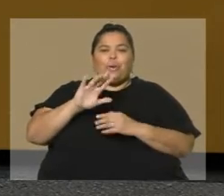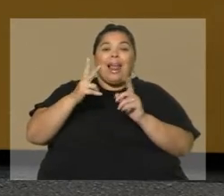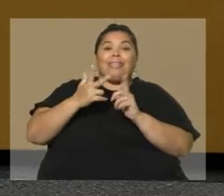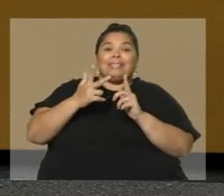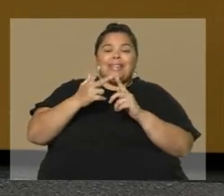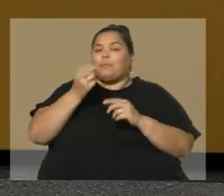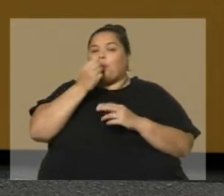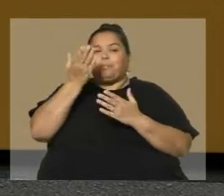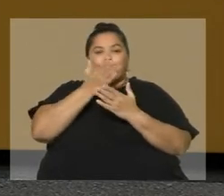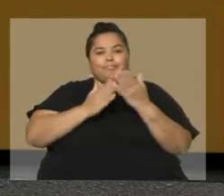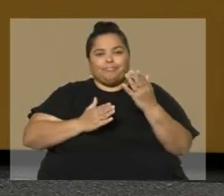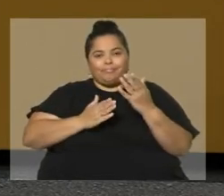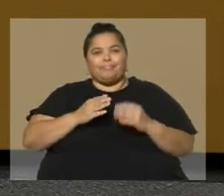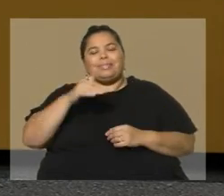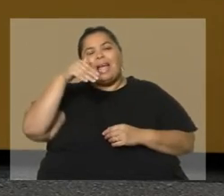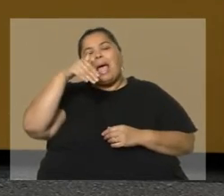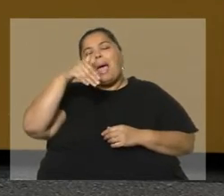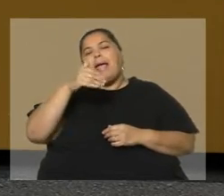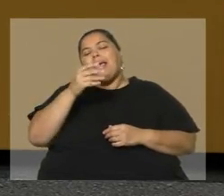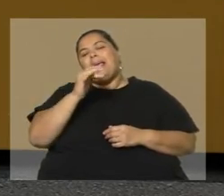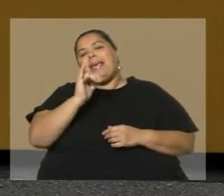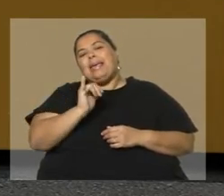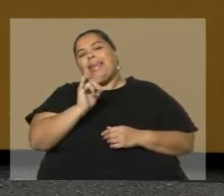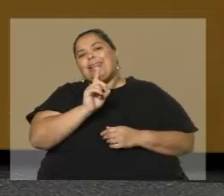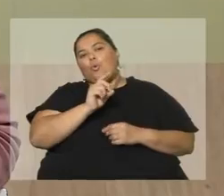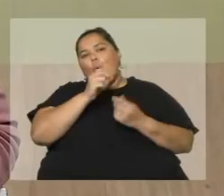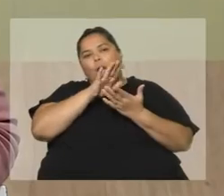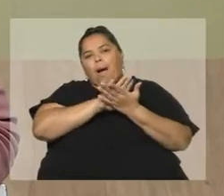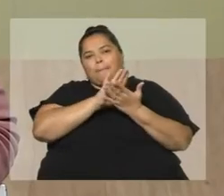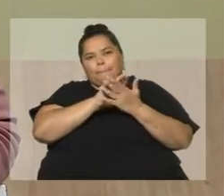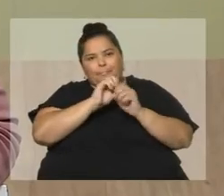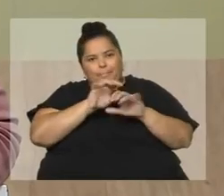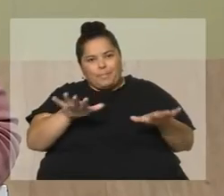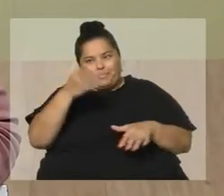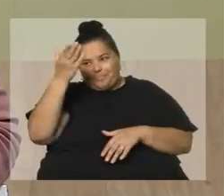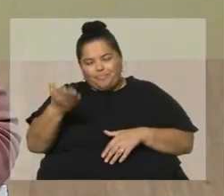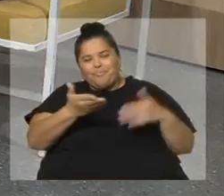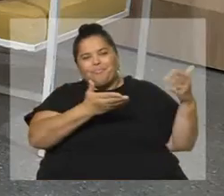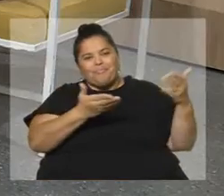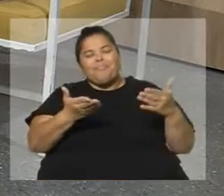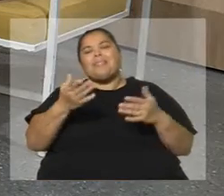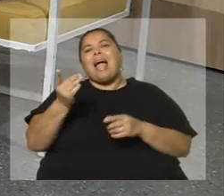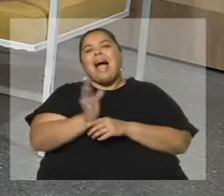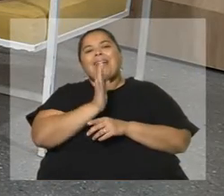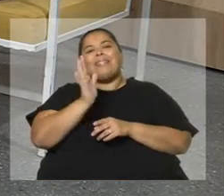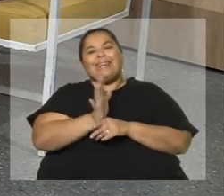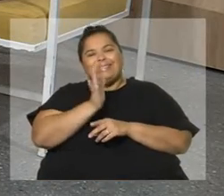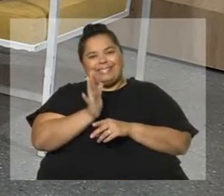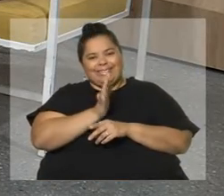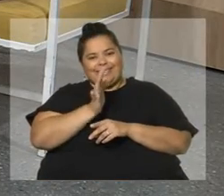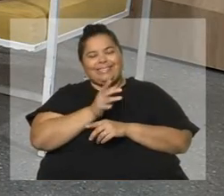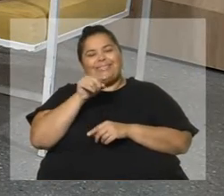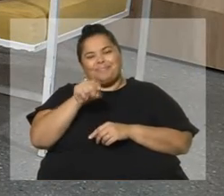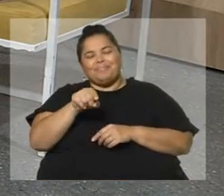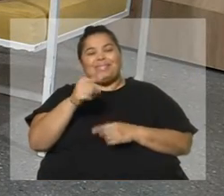inédita María Eugenia. O recibimos con muchísimo gusto a Cecilia Arguello, actriz de Inédita María Eugenia. Bienvenida Cecilia, un gusto.